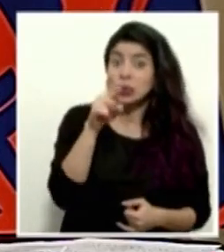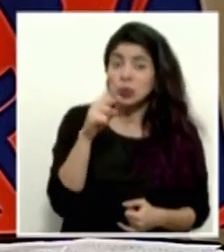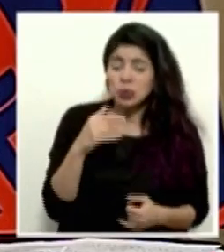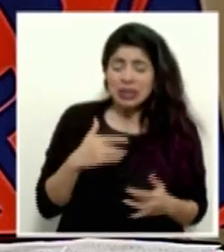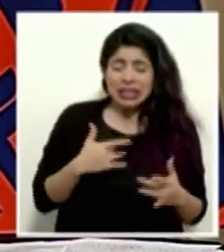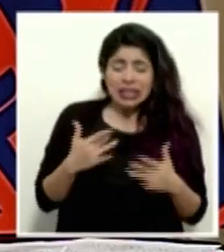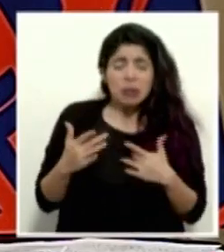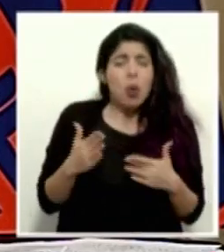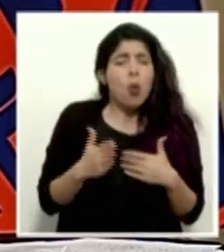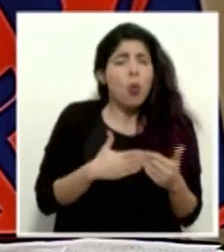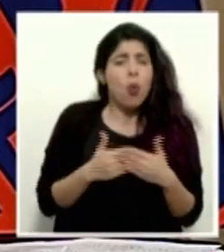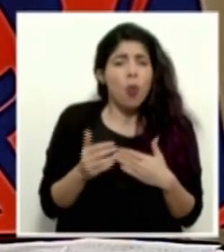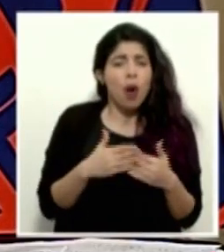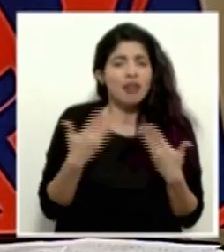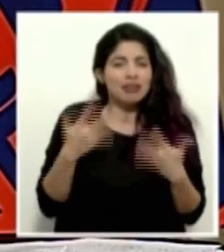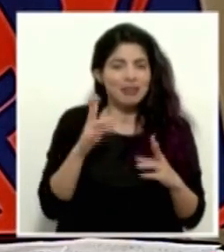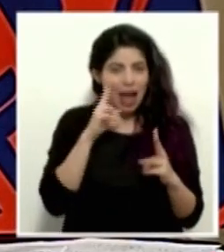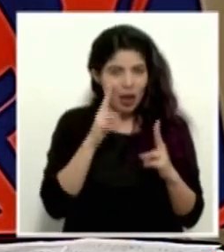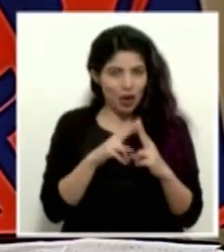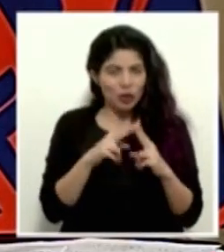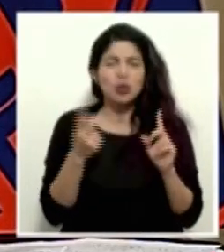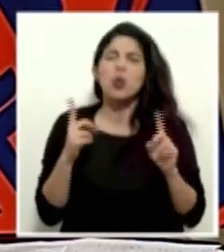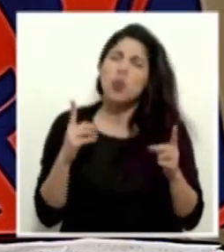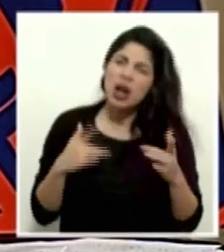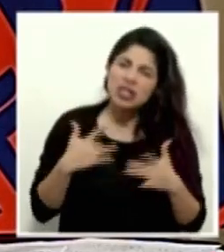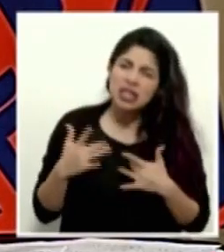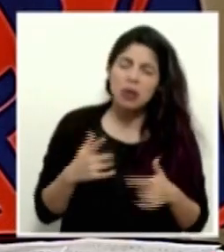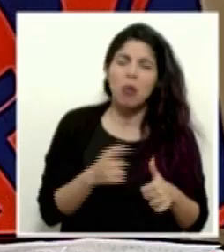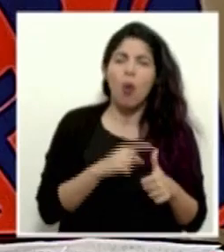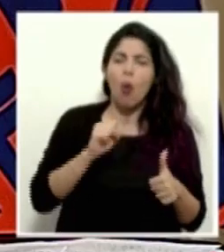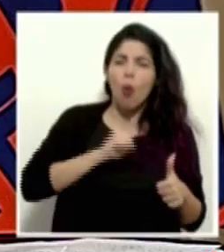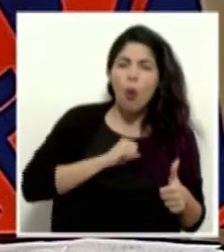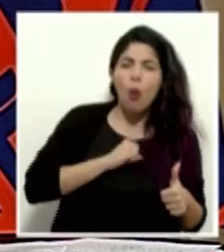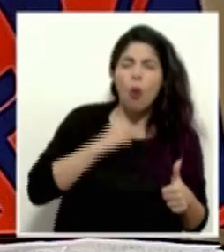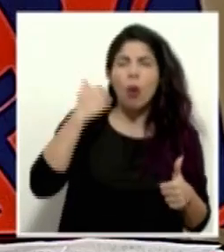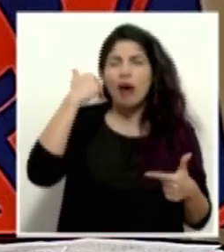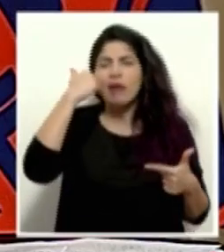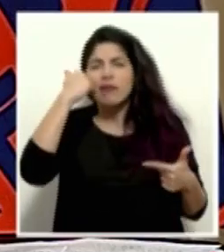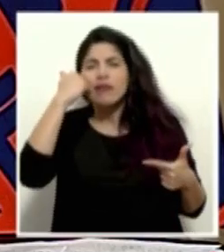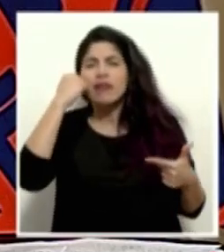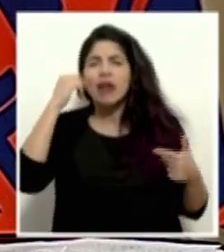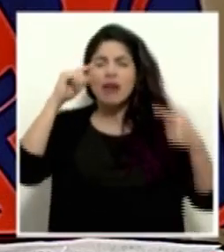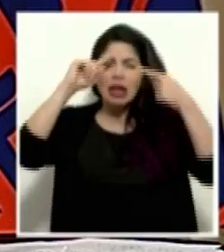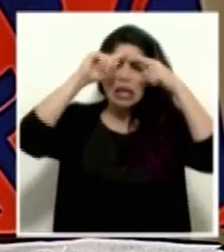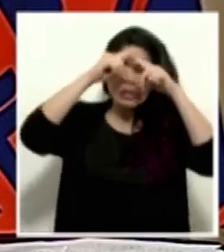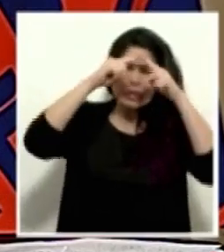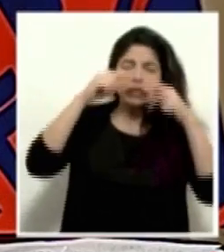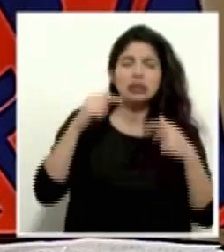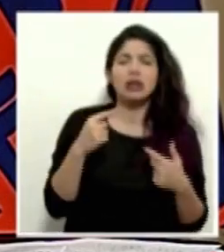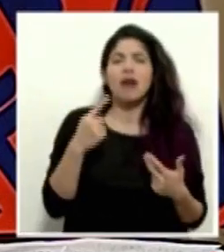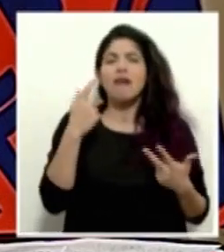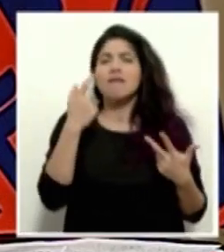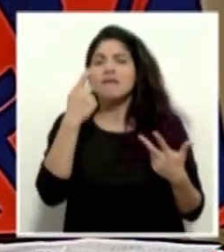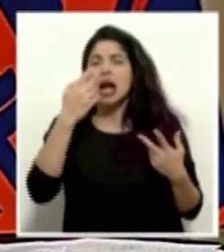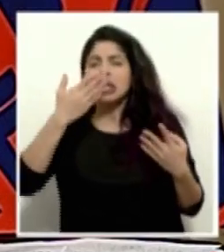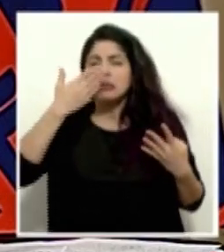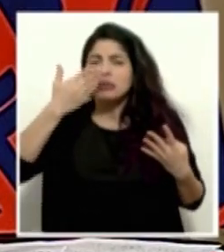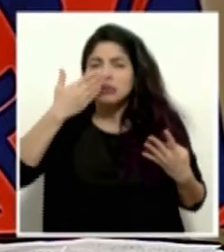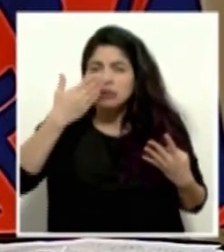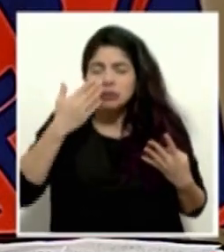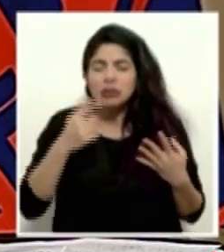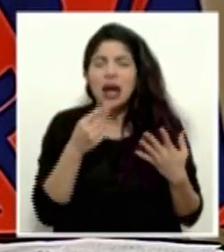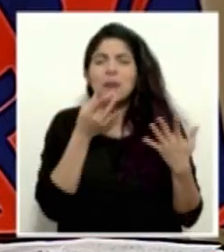menor síntoma, que ya los conocemos, ¿verdad? Una tos, una fiebre, dolor de cabeza, anosmia, o sea, falta de olfato,